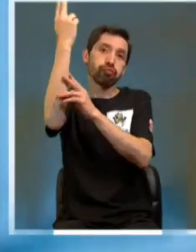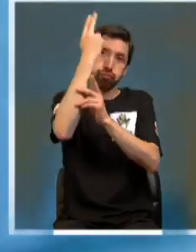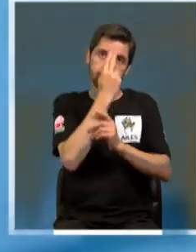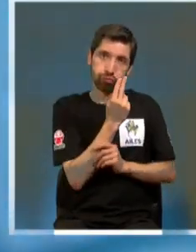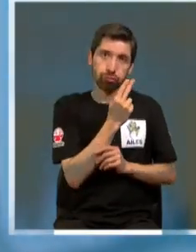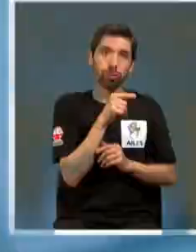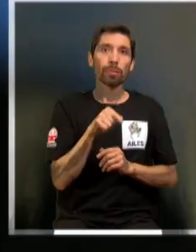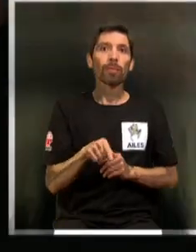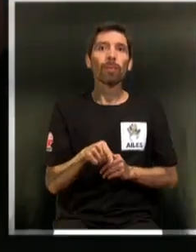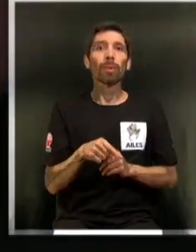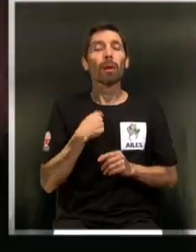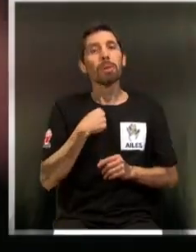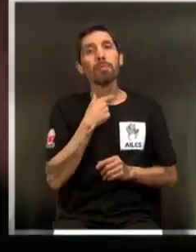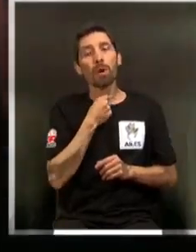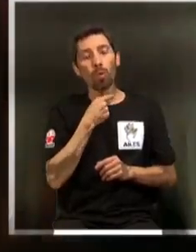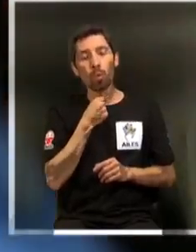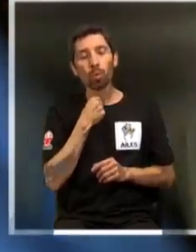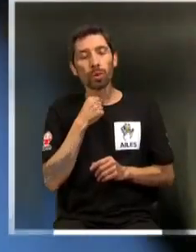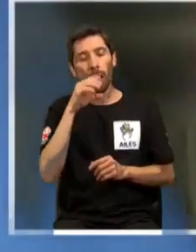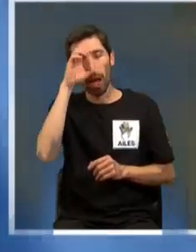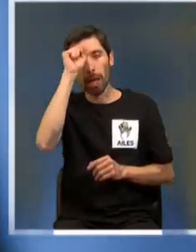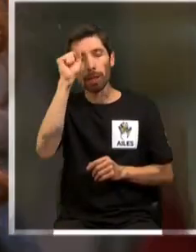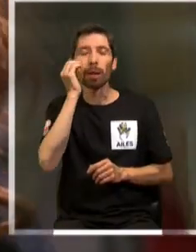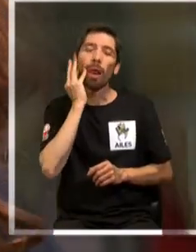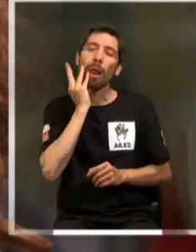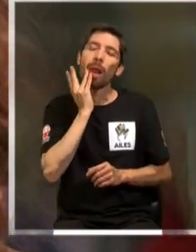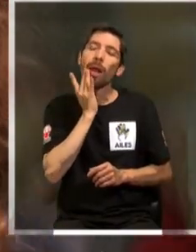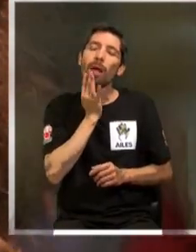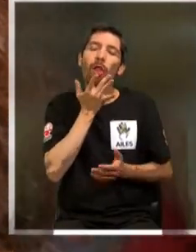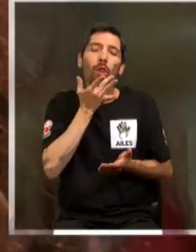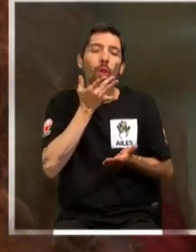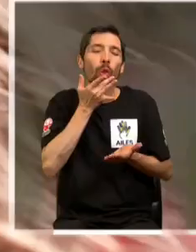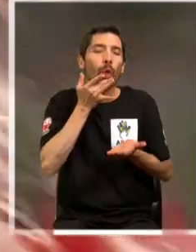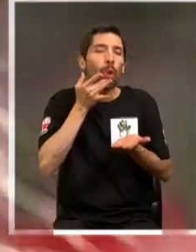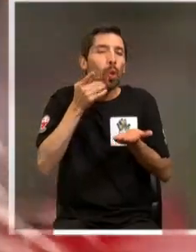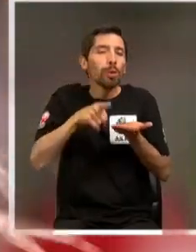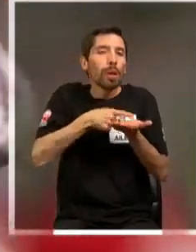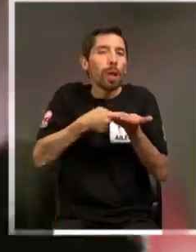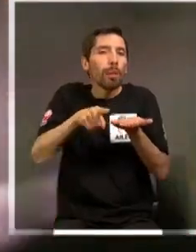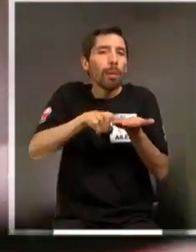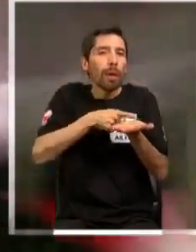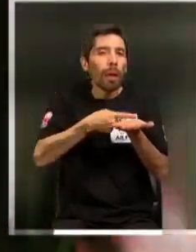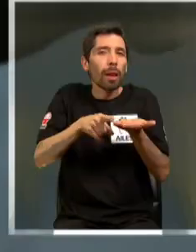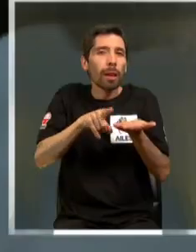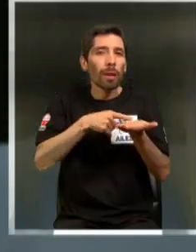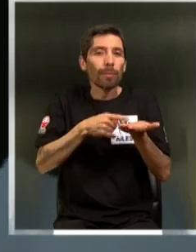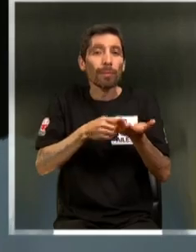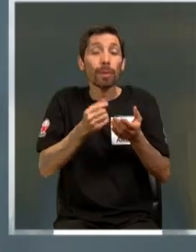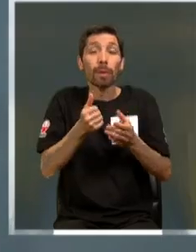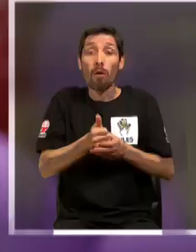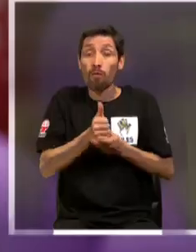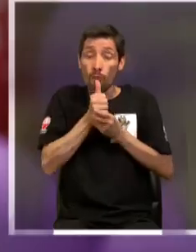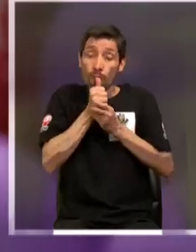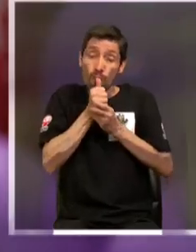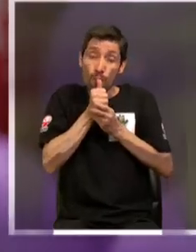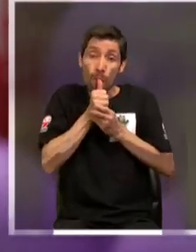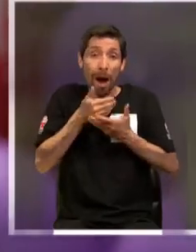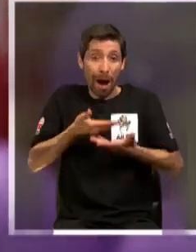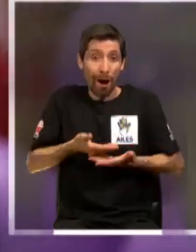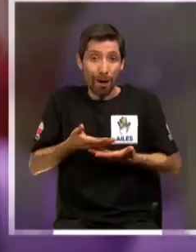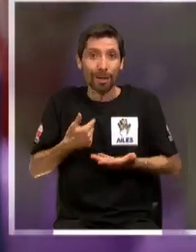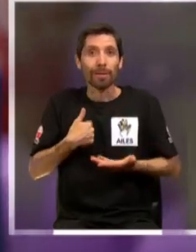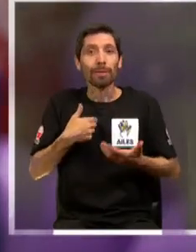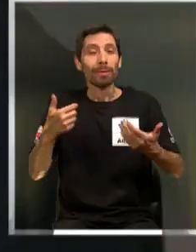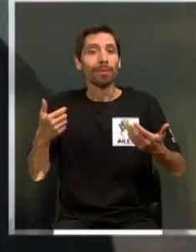Mayormente me gusta Argentina por sus ricos dulces de leche. Un buen mate me voy a cebar ahora. Salud.